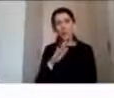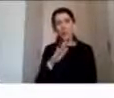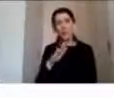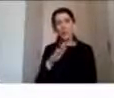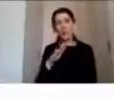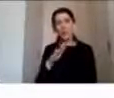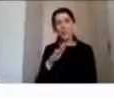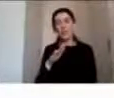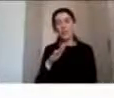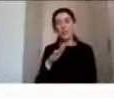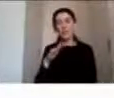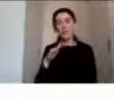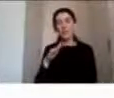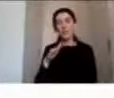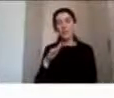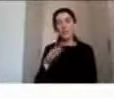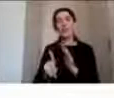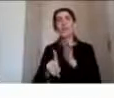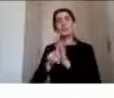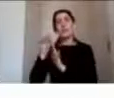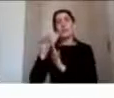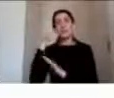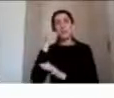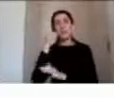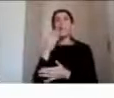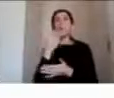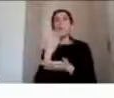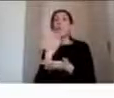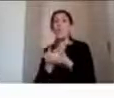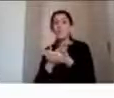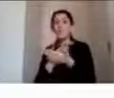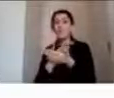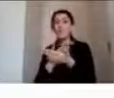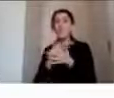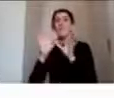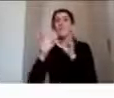están más involucradas en los procesos de rehabilitación o intervención